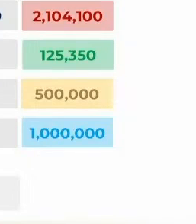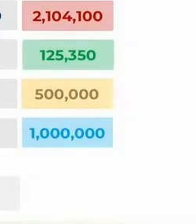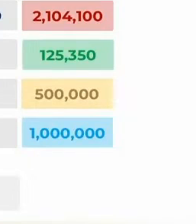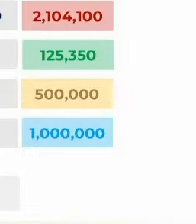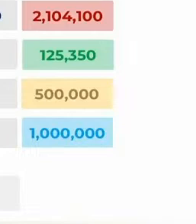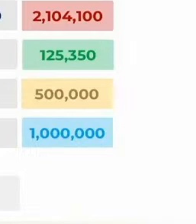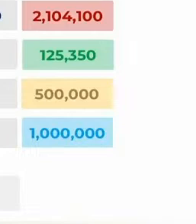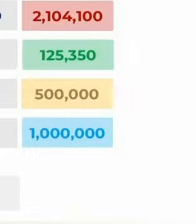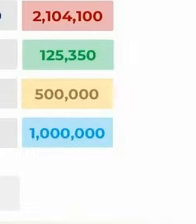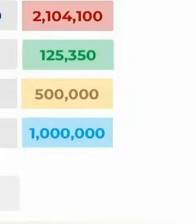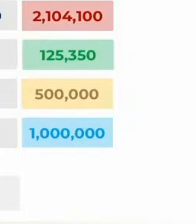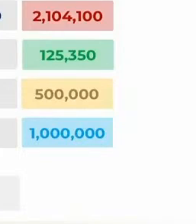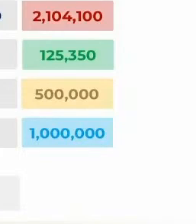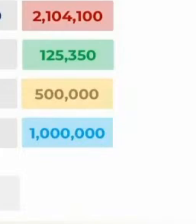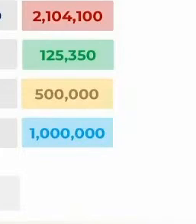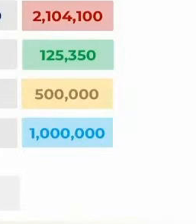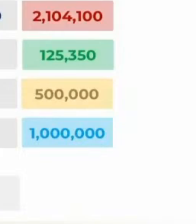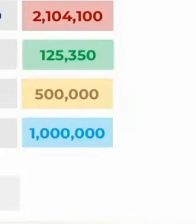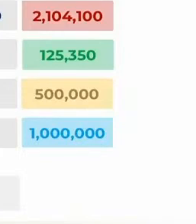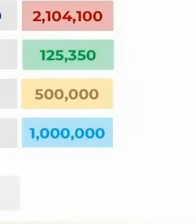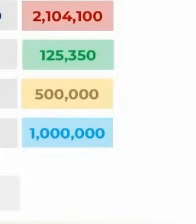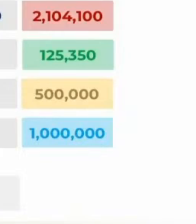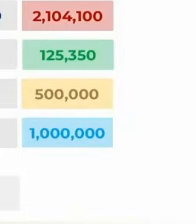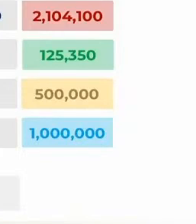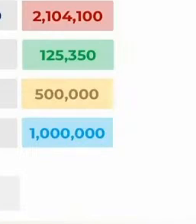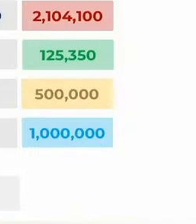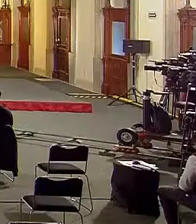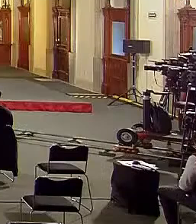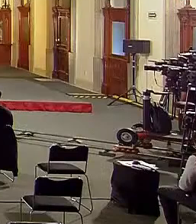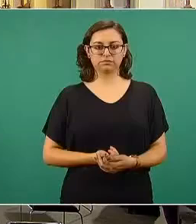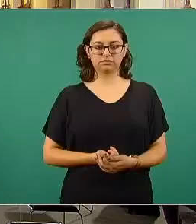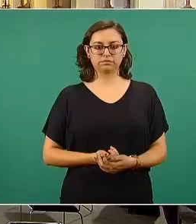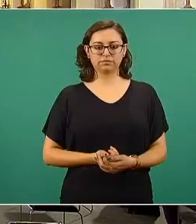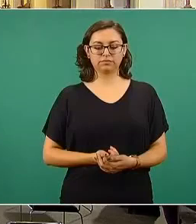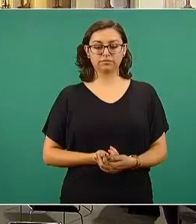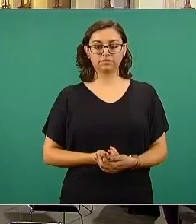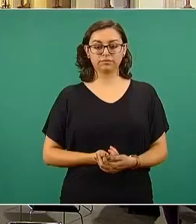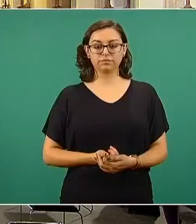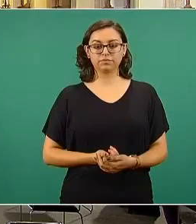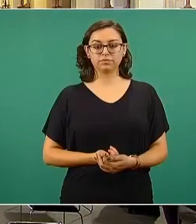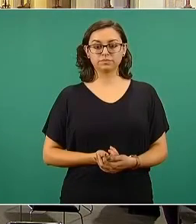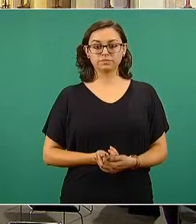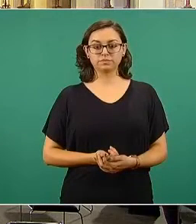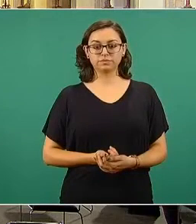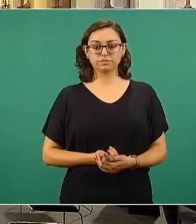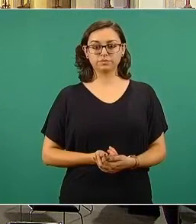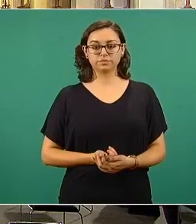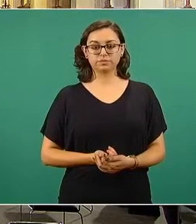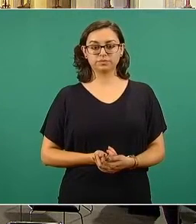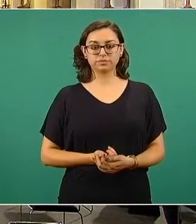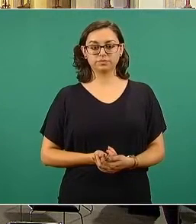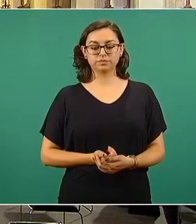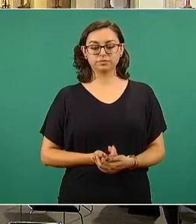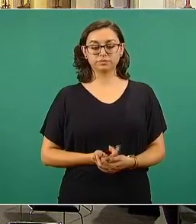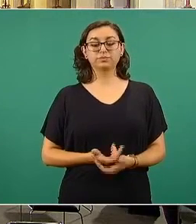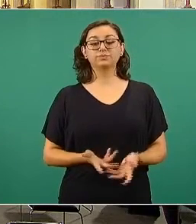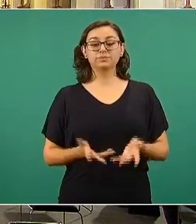la mañana celebrábamos la mayor dotación semanal de vacunas, 5 millones, 5 millones, ya es parte de la fase